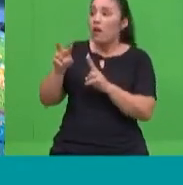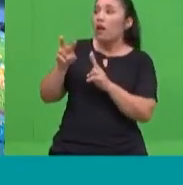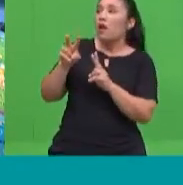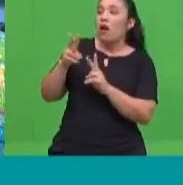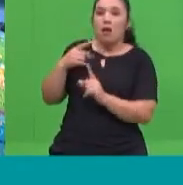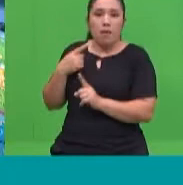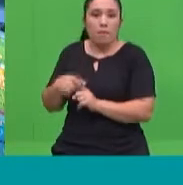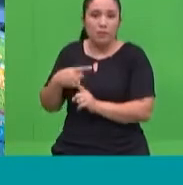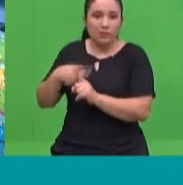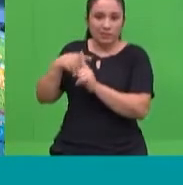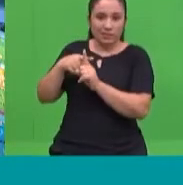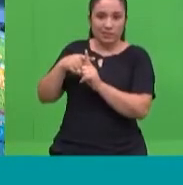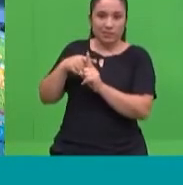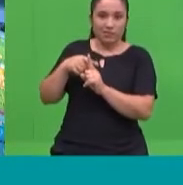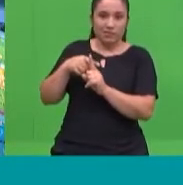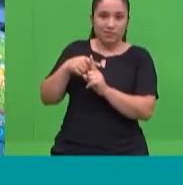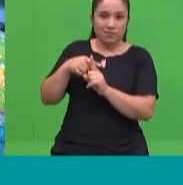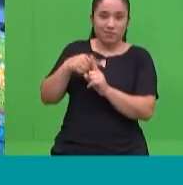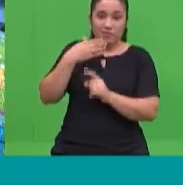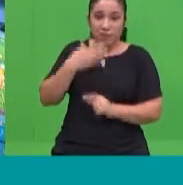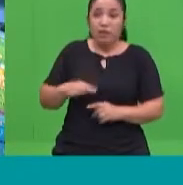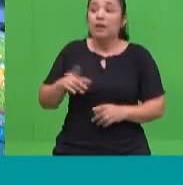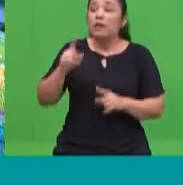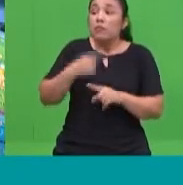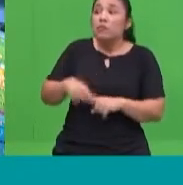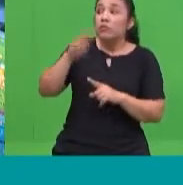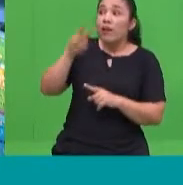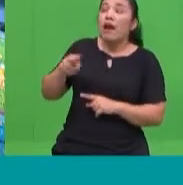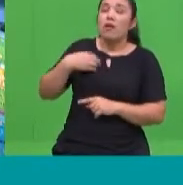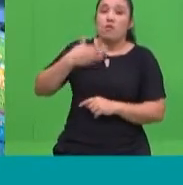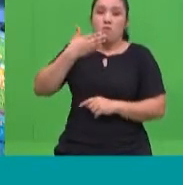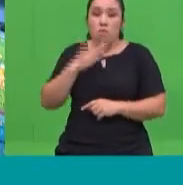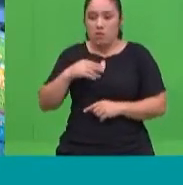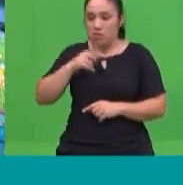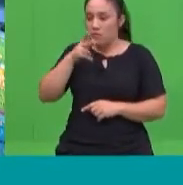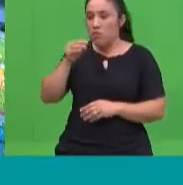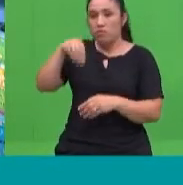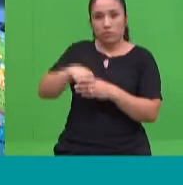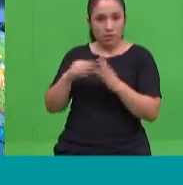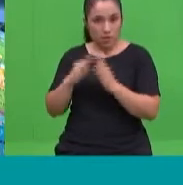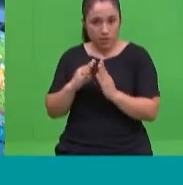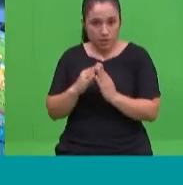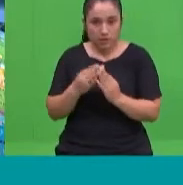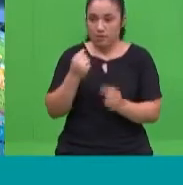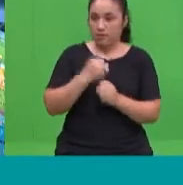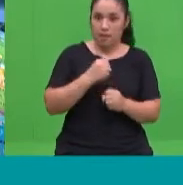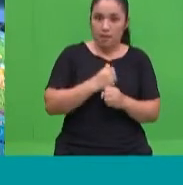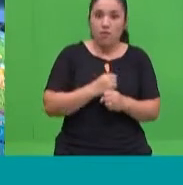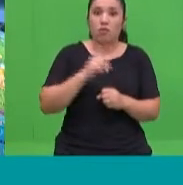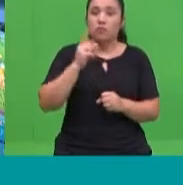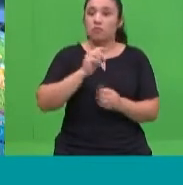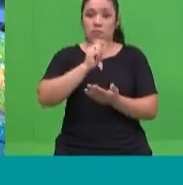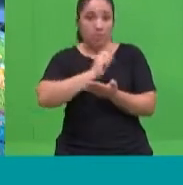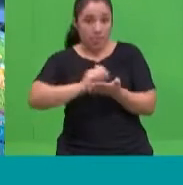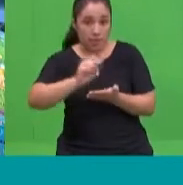Entonces, desde el momento en que yo voy trabajando con mi niño en casa, cuestiones que tienen que ver con sus tareas